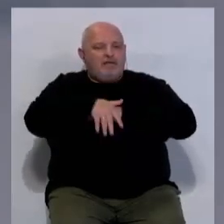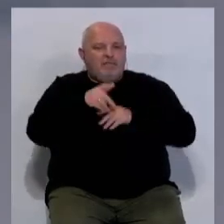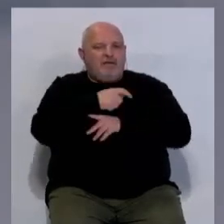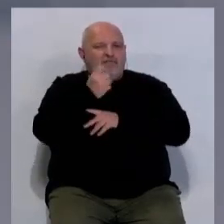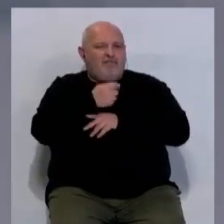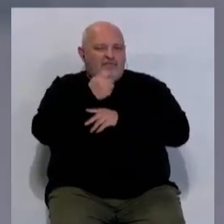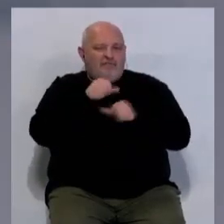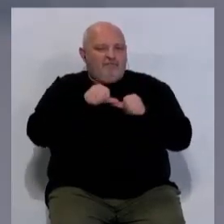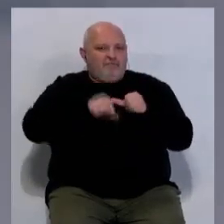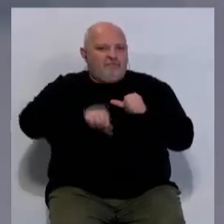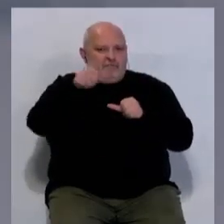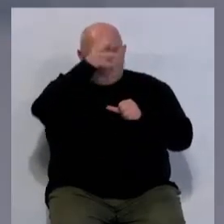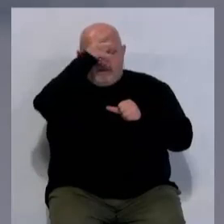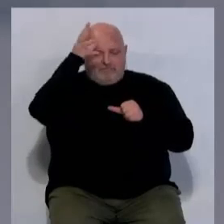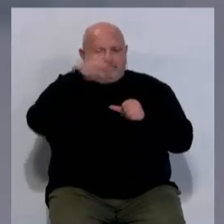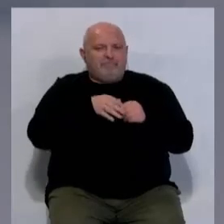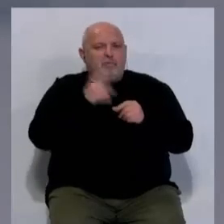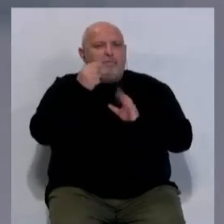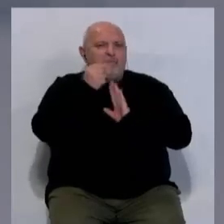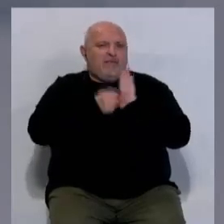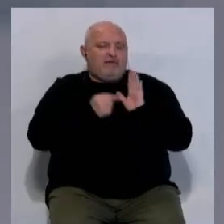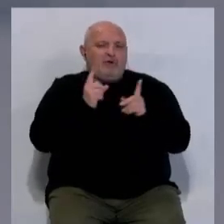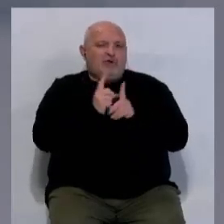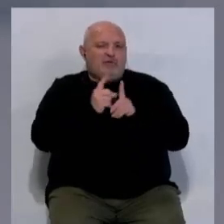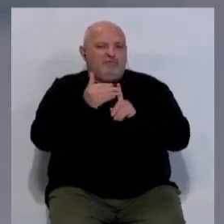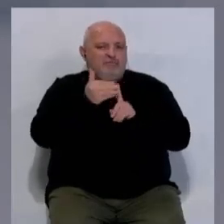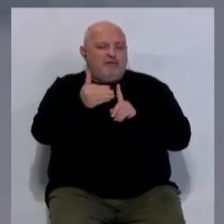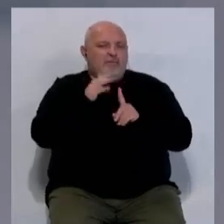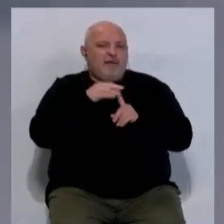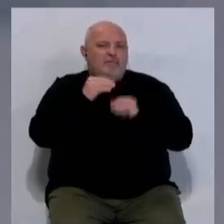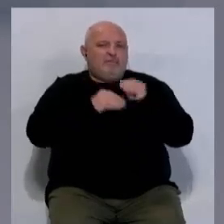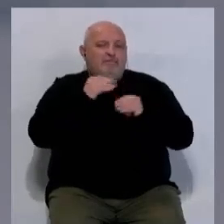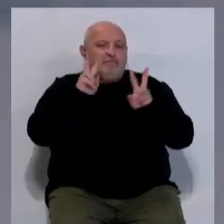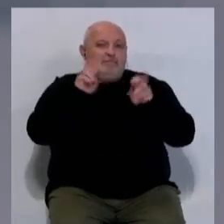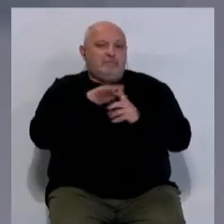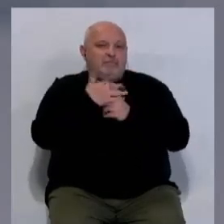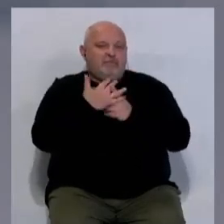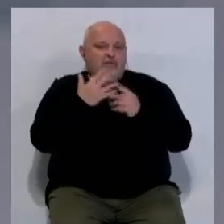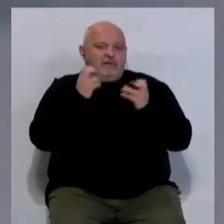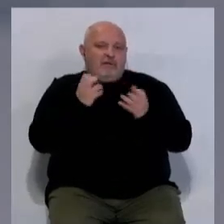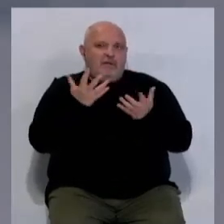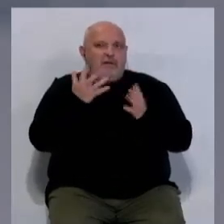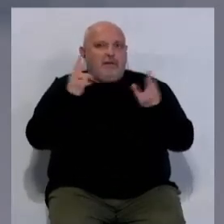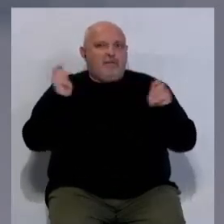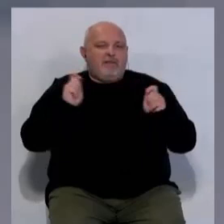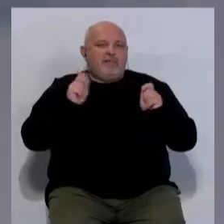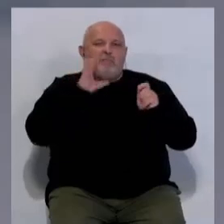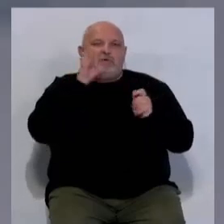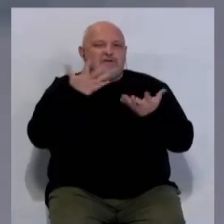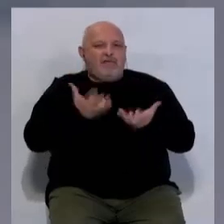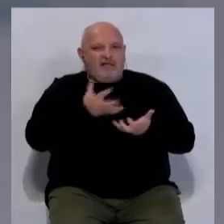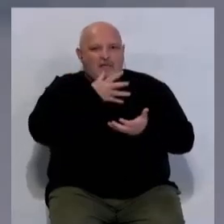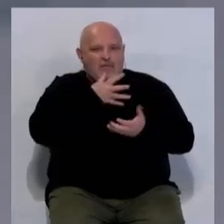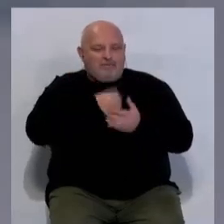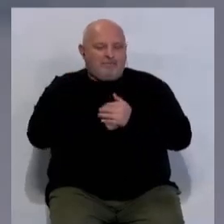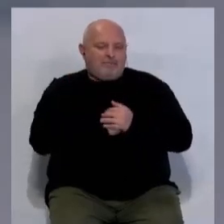riego y baldeo a partir de verano. Se trata de una medida a corto plazo para hacer frente al actual contexto de emergencia derivado de la sequía